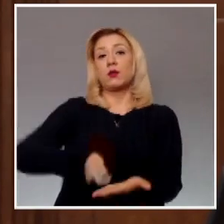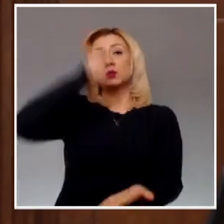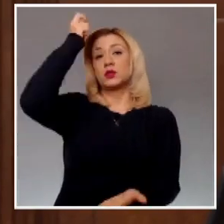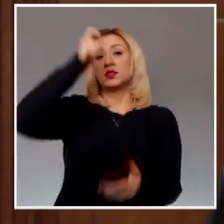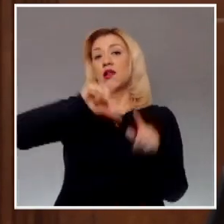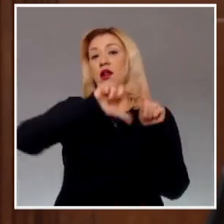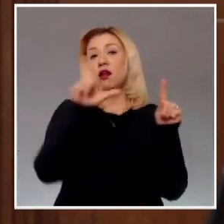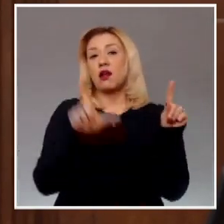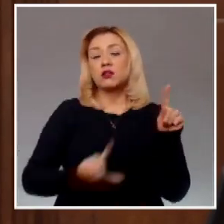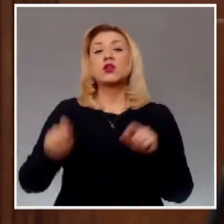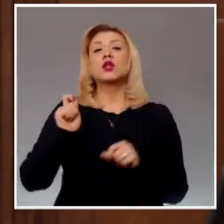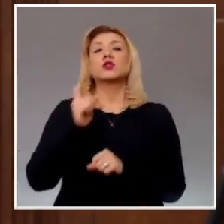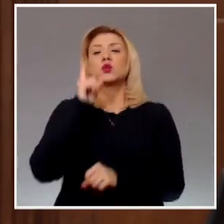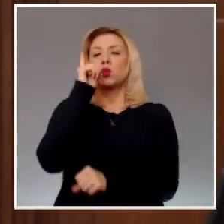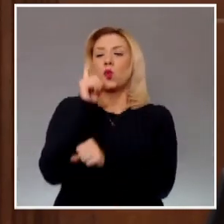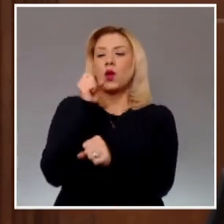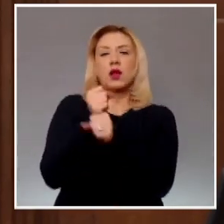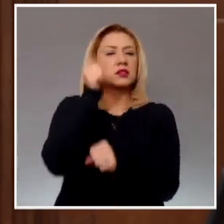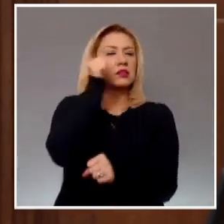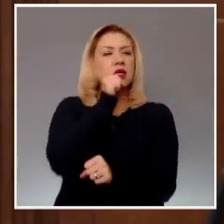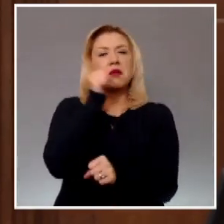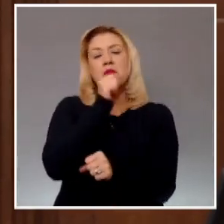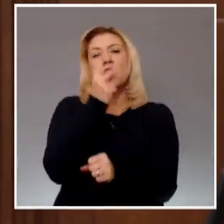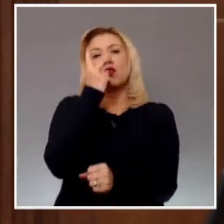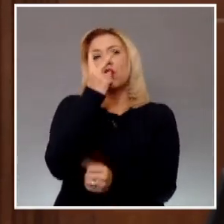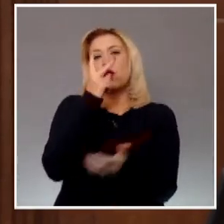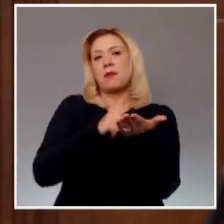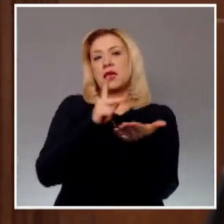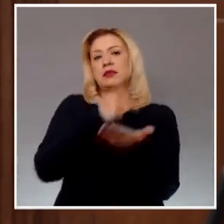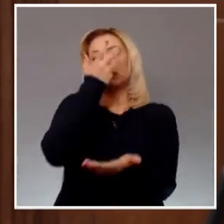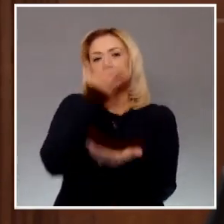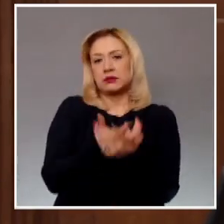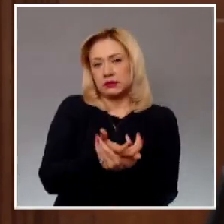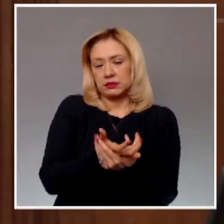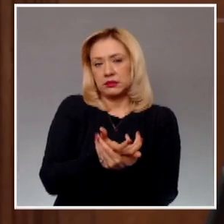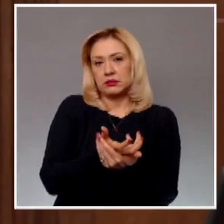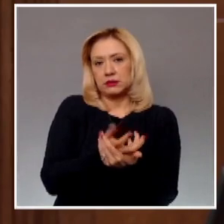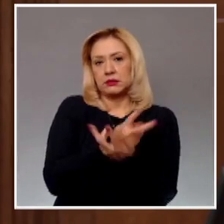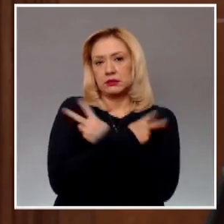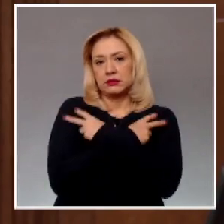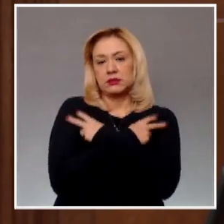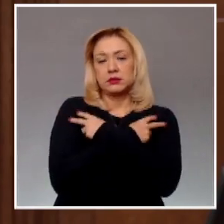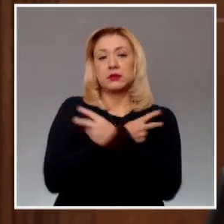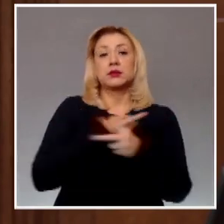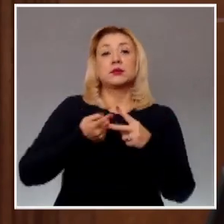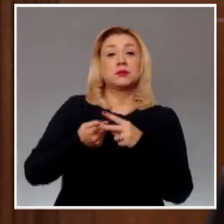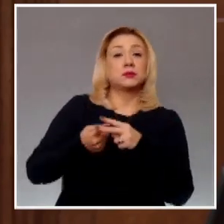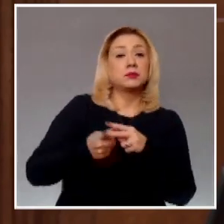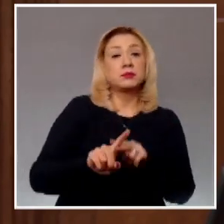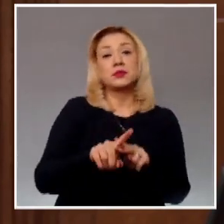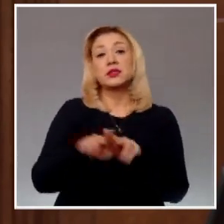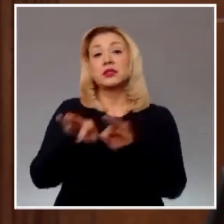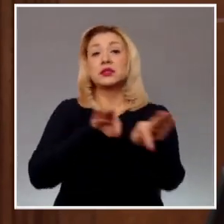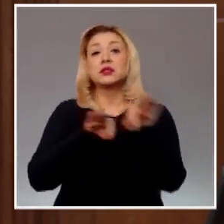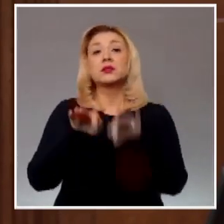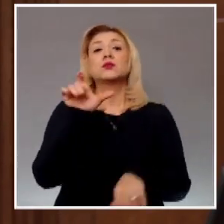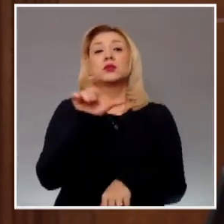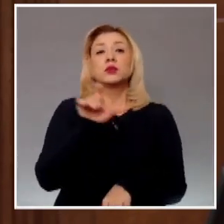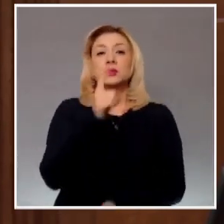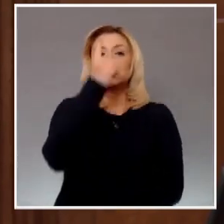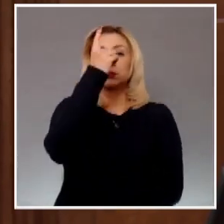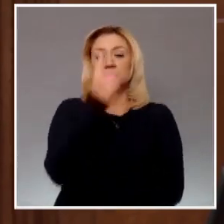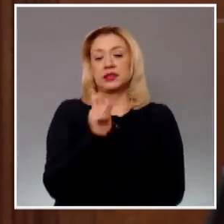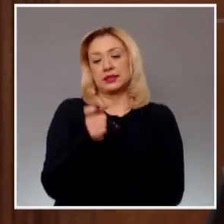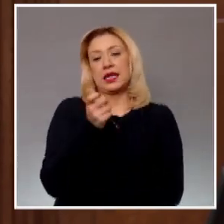dos periodos de sesiones y el primero comenzará el primer día hábil del mes de enero. En